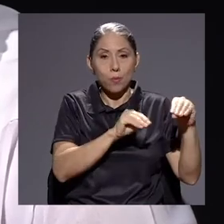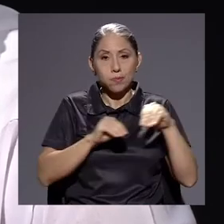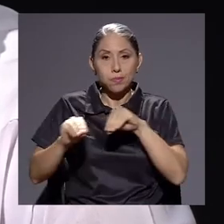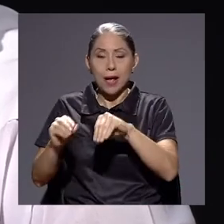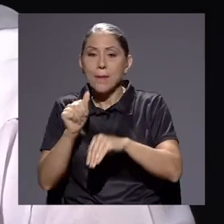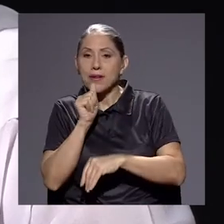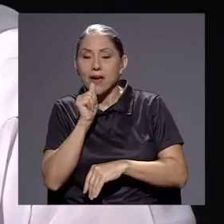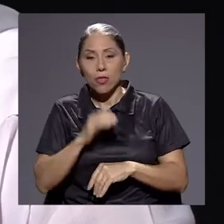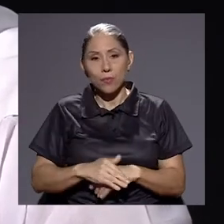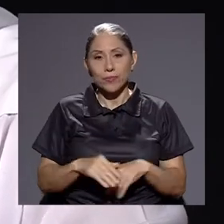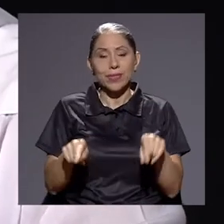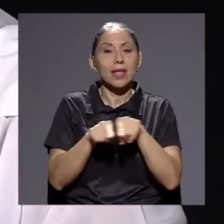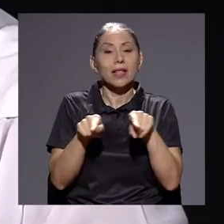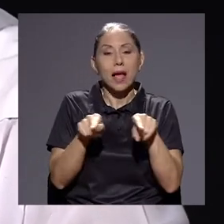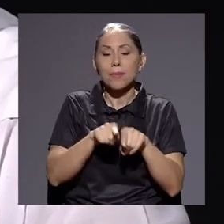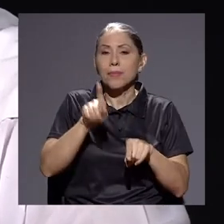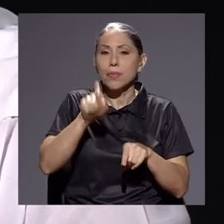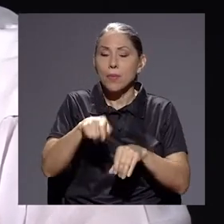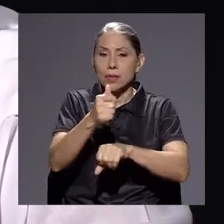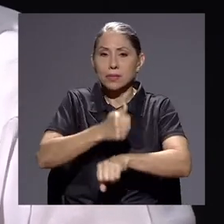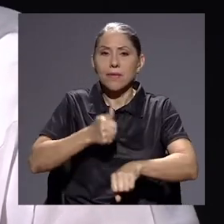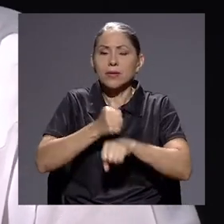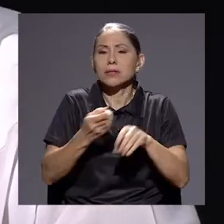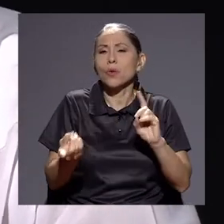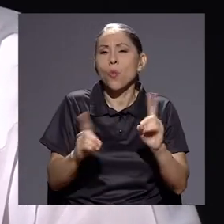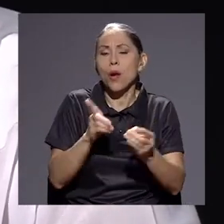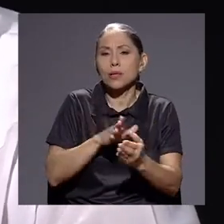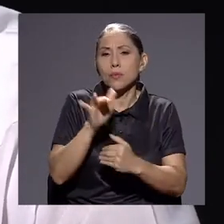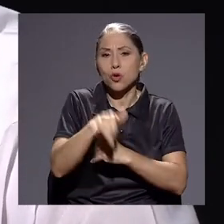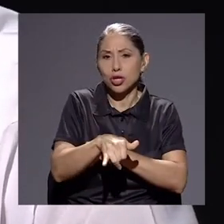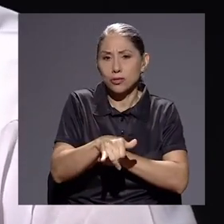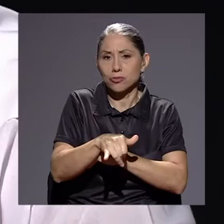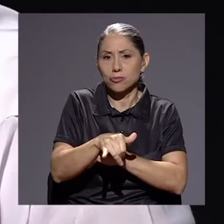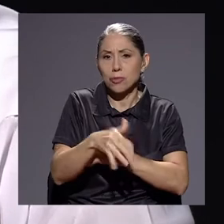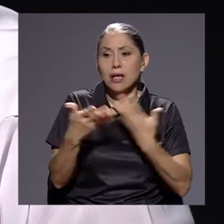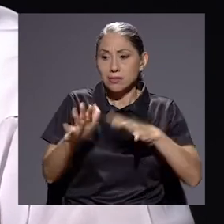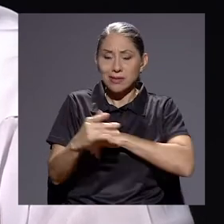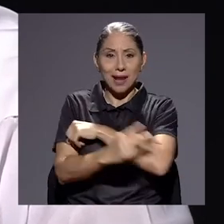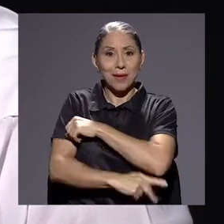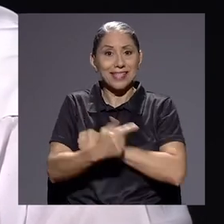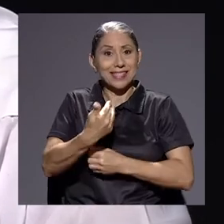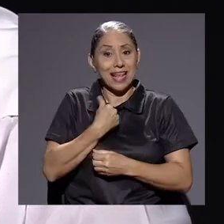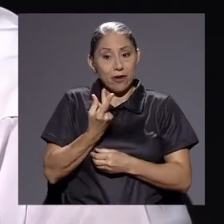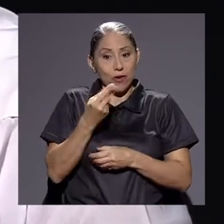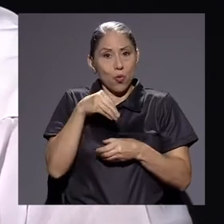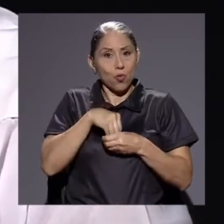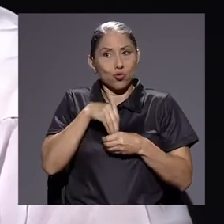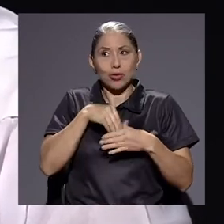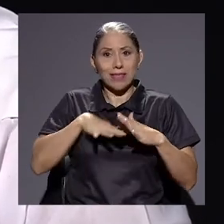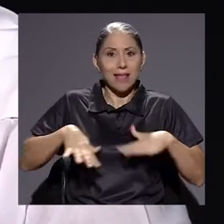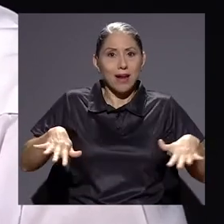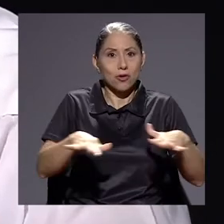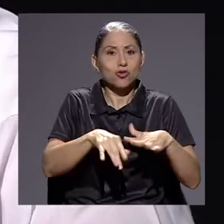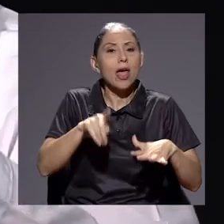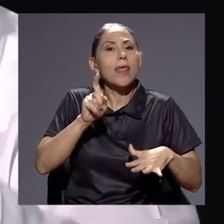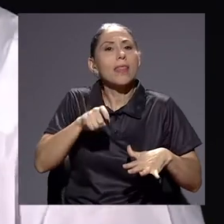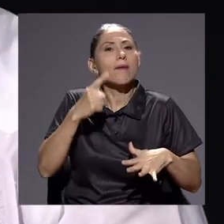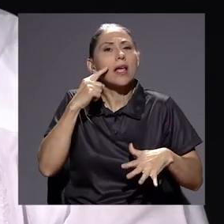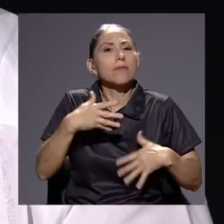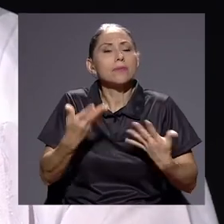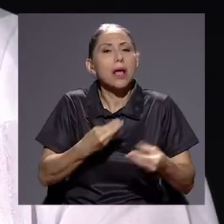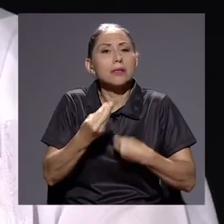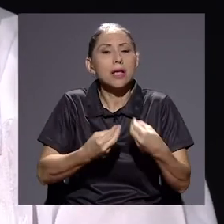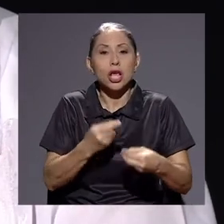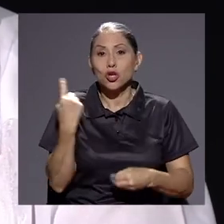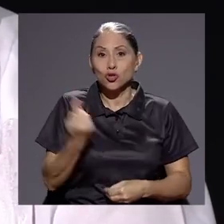pasen al privado. Y la otra parte, hay que definir cuáles proyectos que el país ya tiene recursos internos, hay que acelerar. Solo pongo